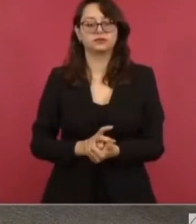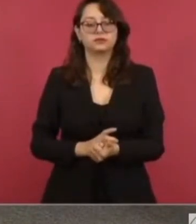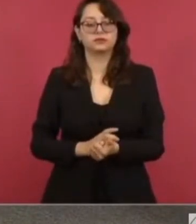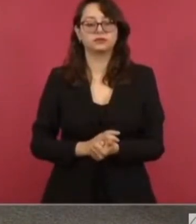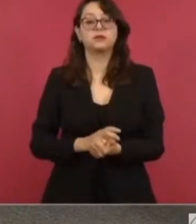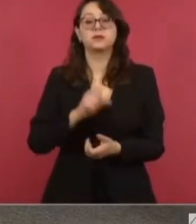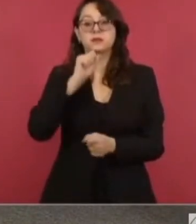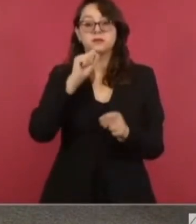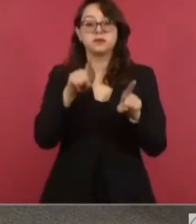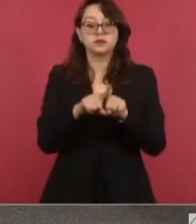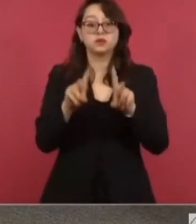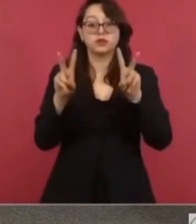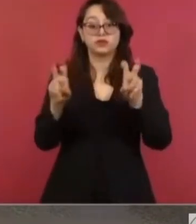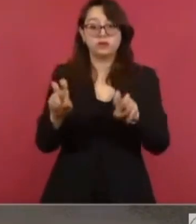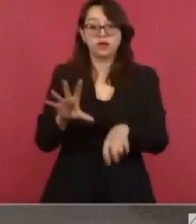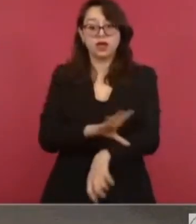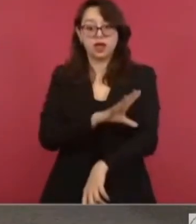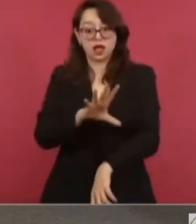eléctrico.